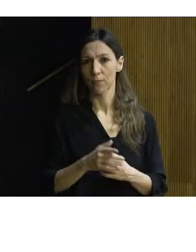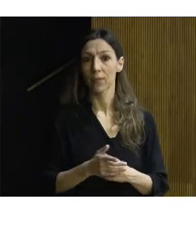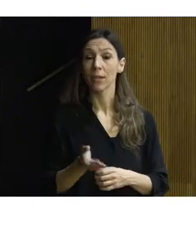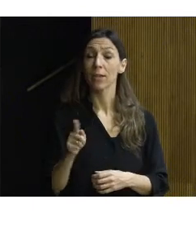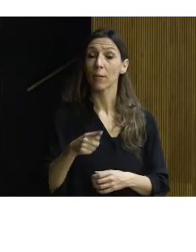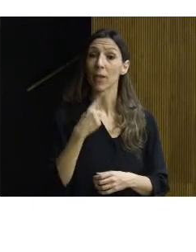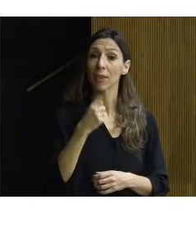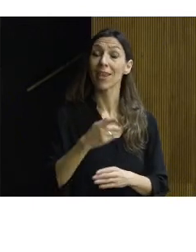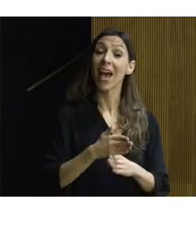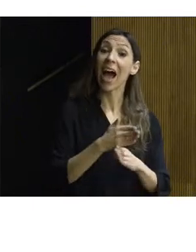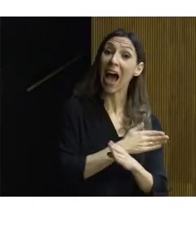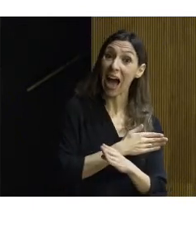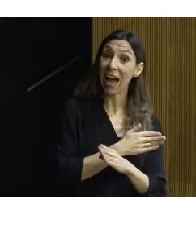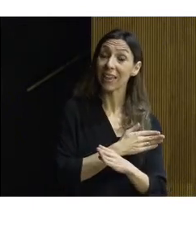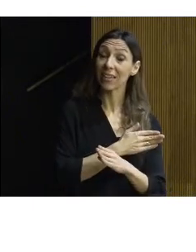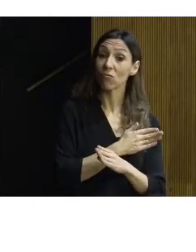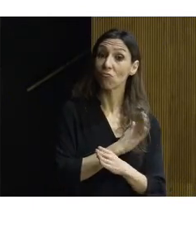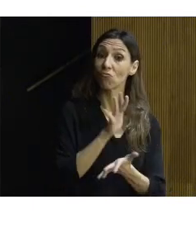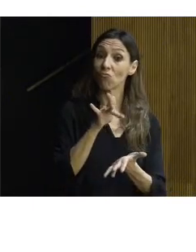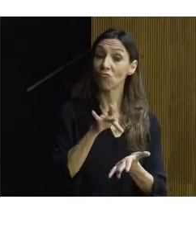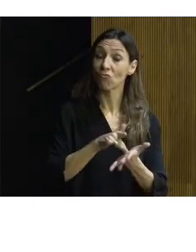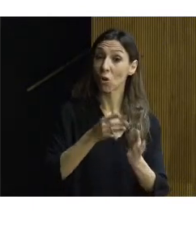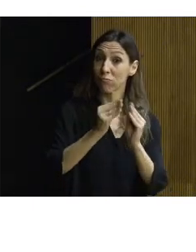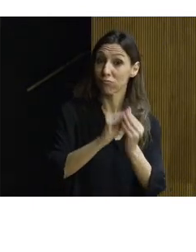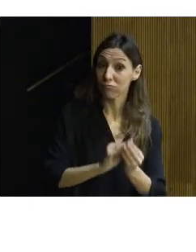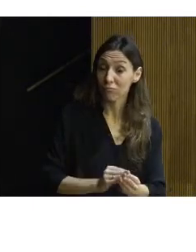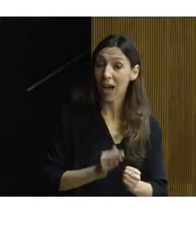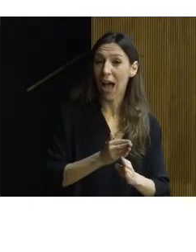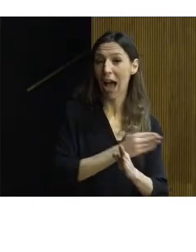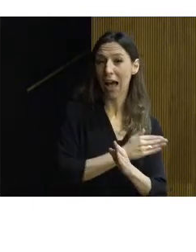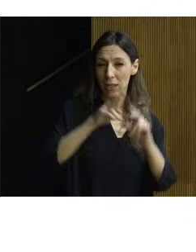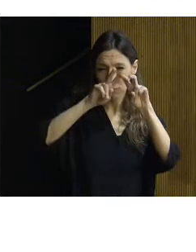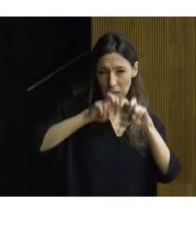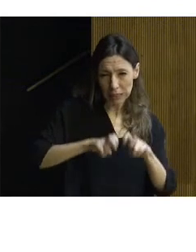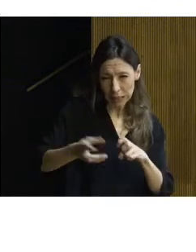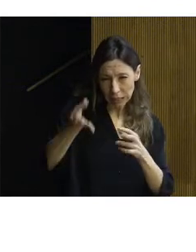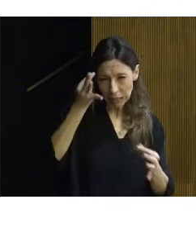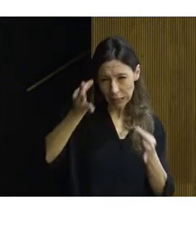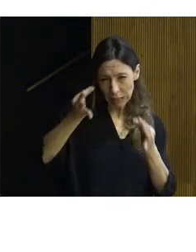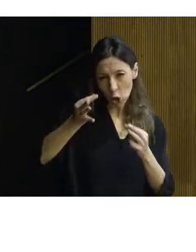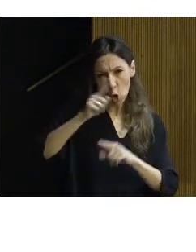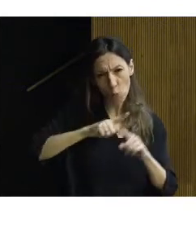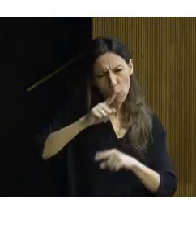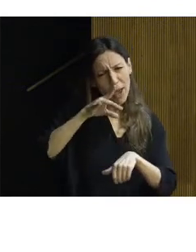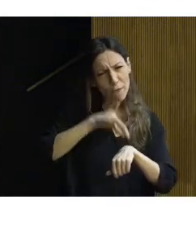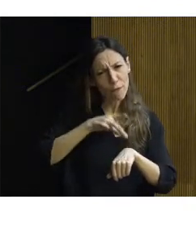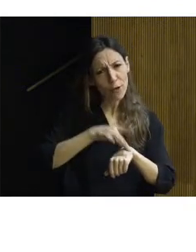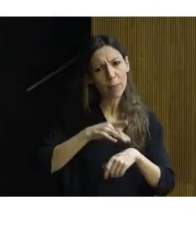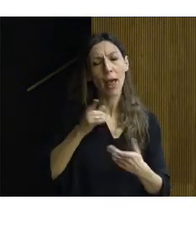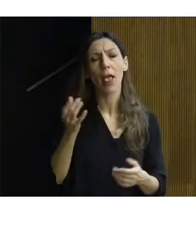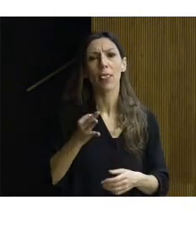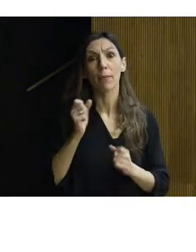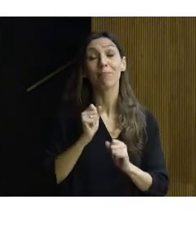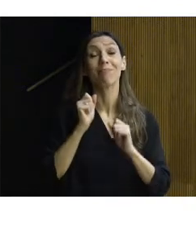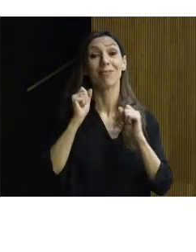que antes de emprender cualquier intervención, aunque sea parcial, se debe hacer un análisis escrupuloso de sus problemas y enfermedades, teniendo en cuenta que